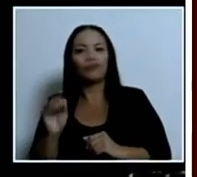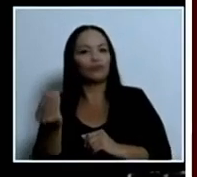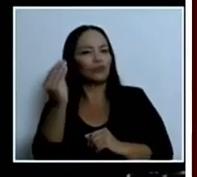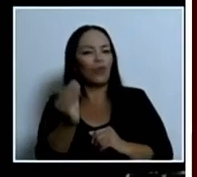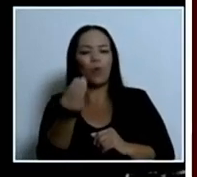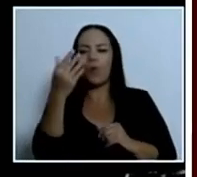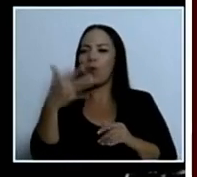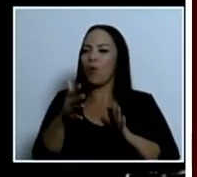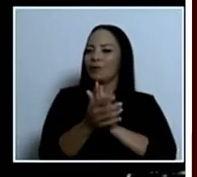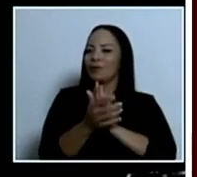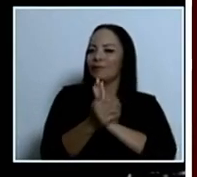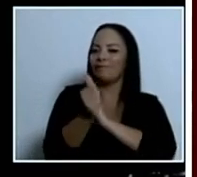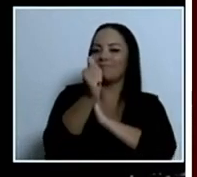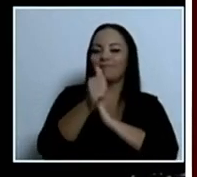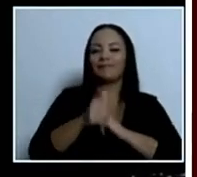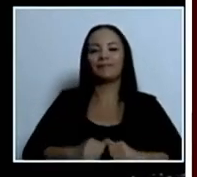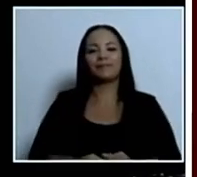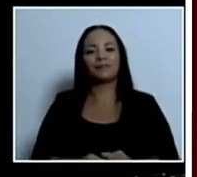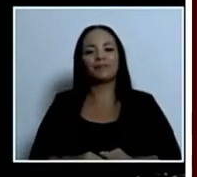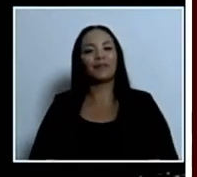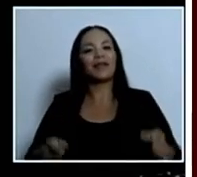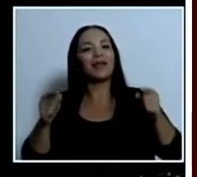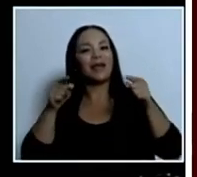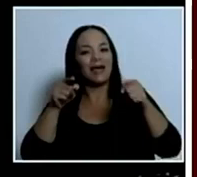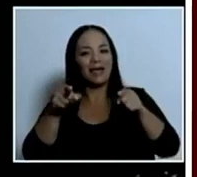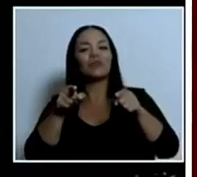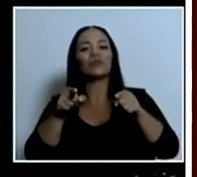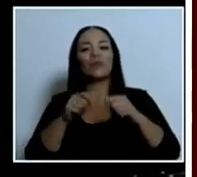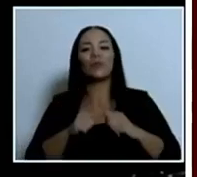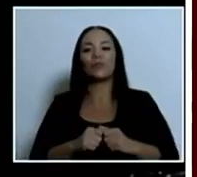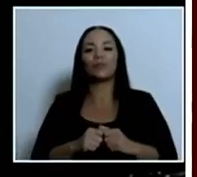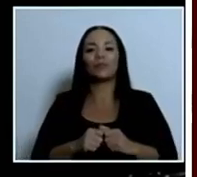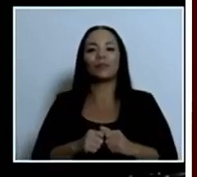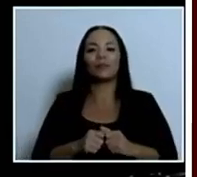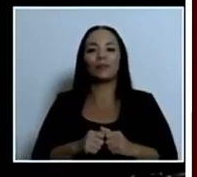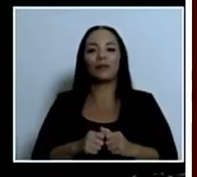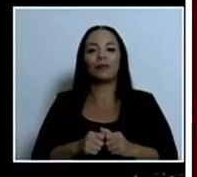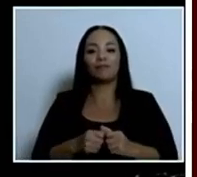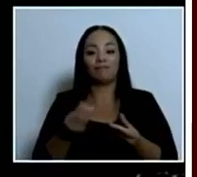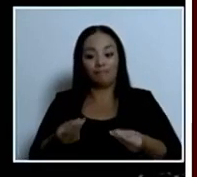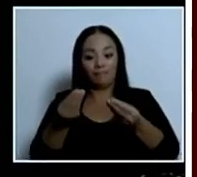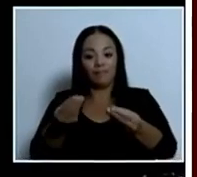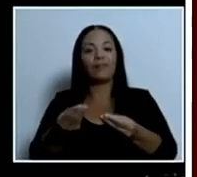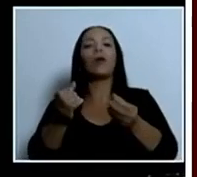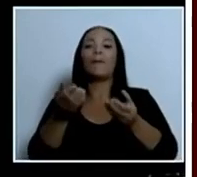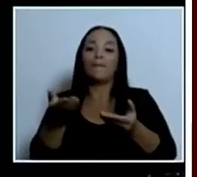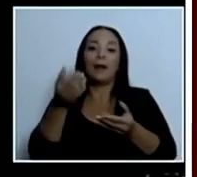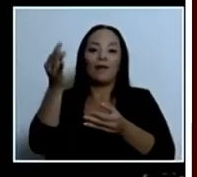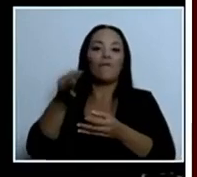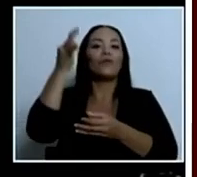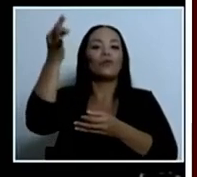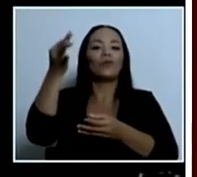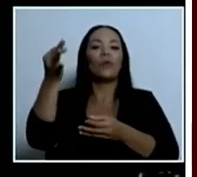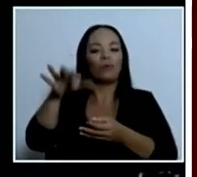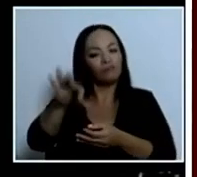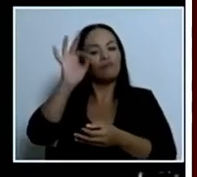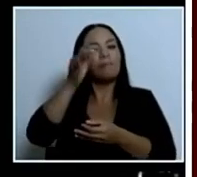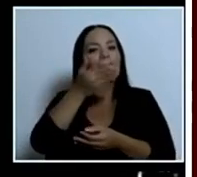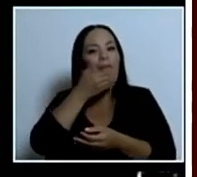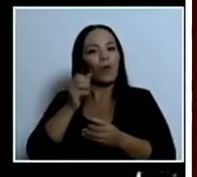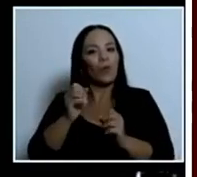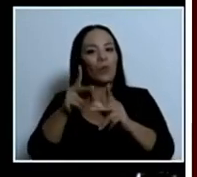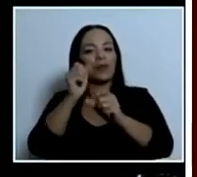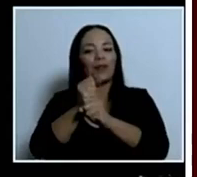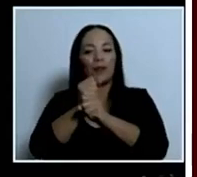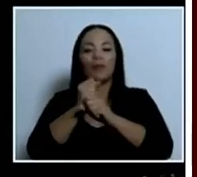nuestros jóvenes, y con esto van a optar por mejores oportunidades laborales. Por ejemplo, campamentos